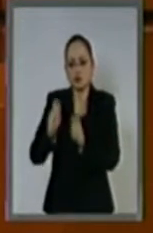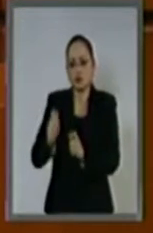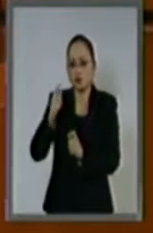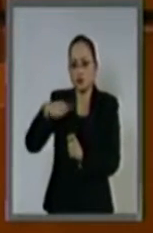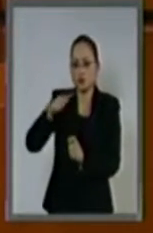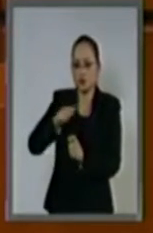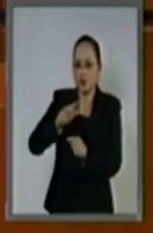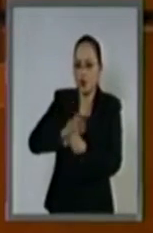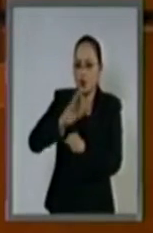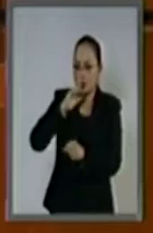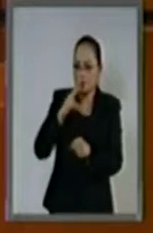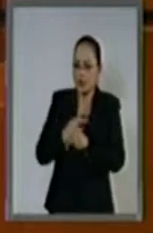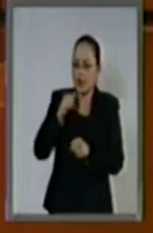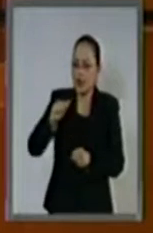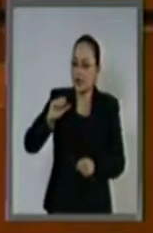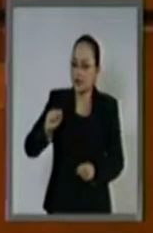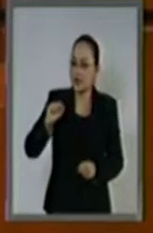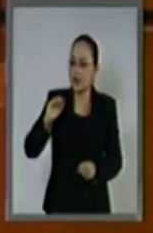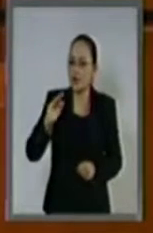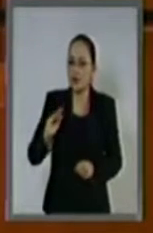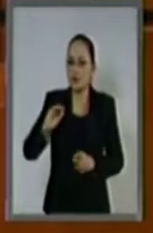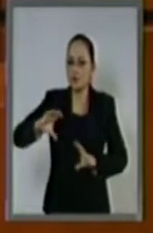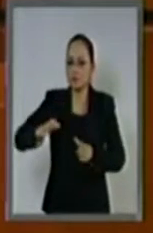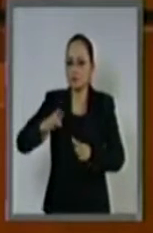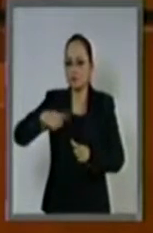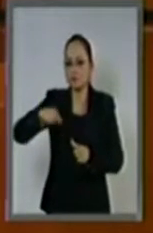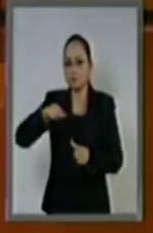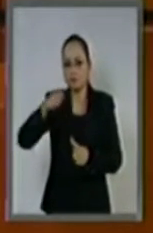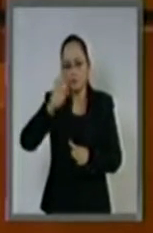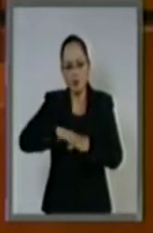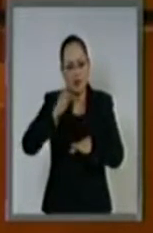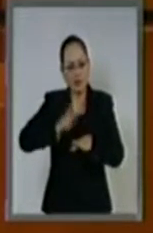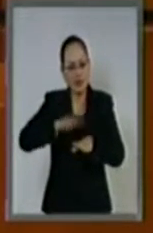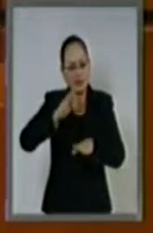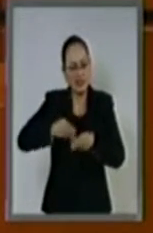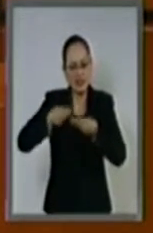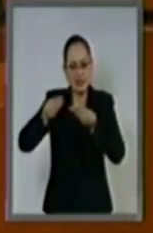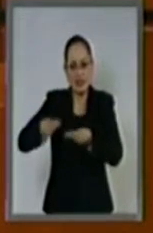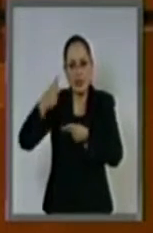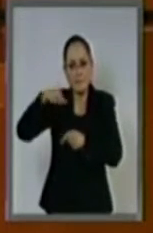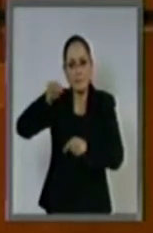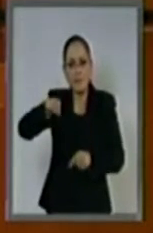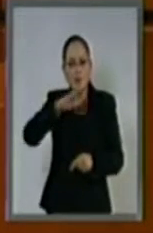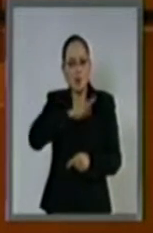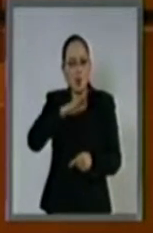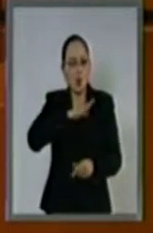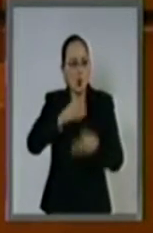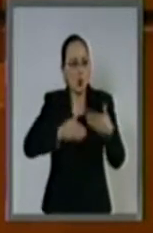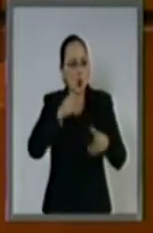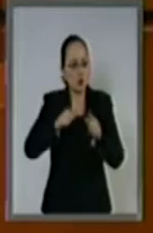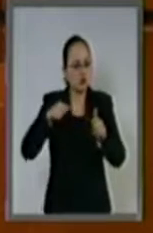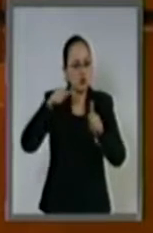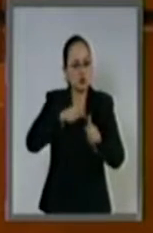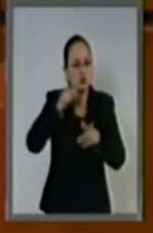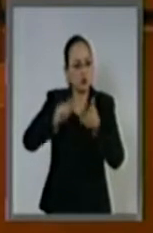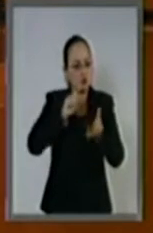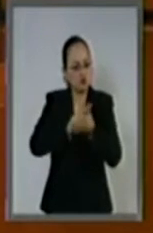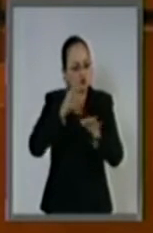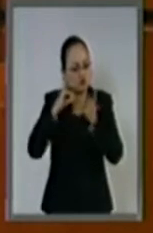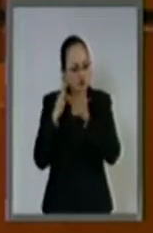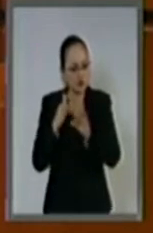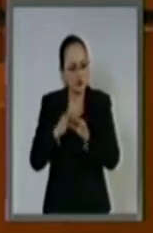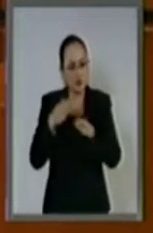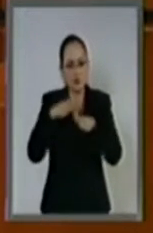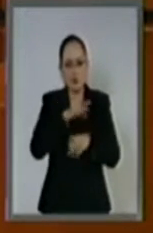Auditoría Superior y le otorga más instrumentos para verificar que no haya irregularidades en el